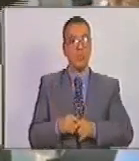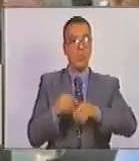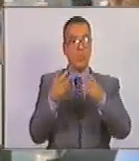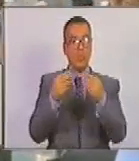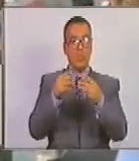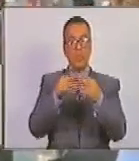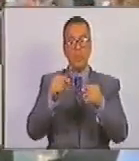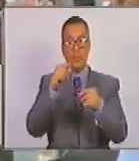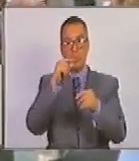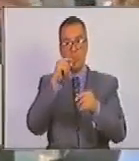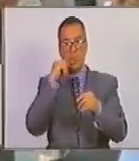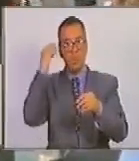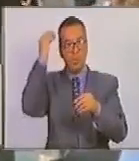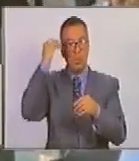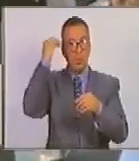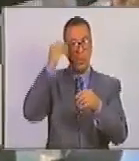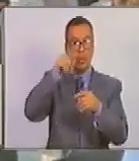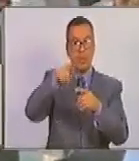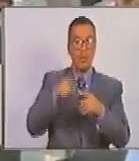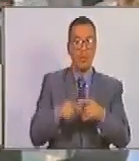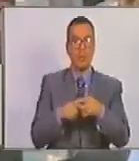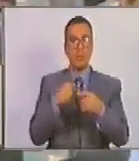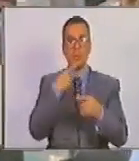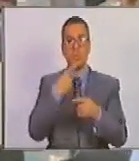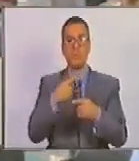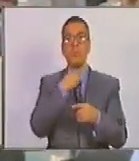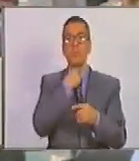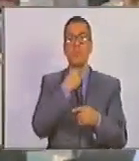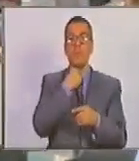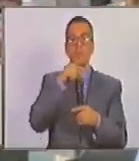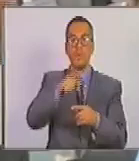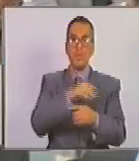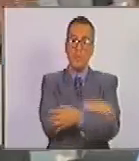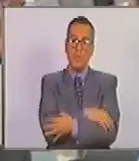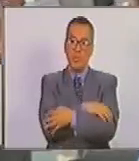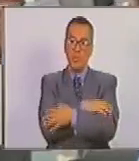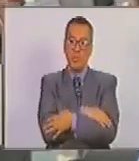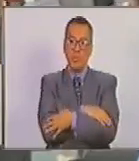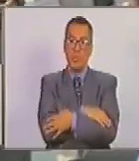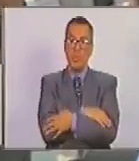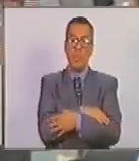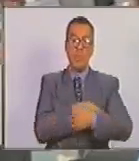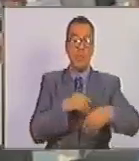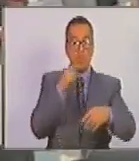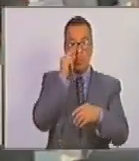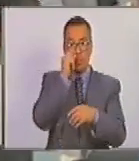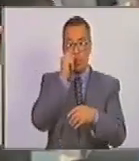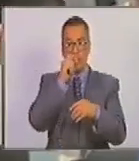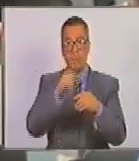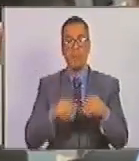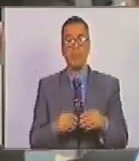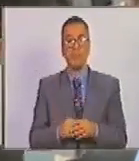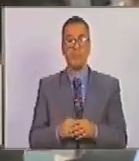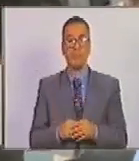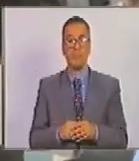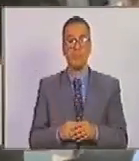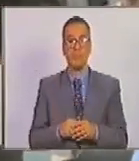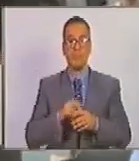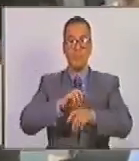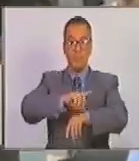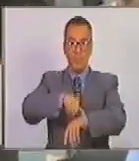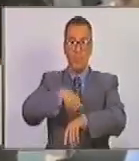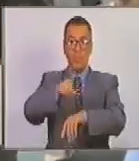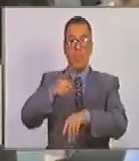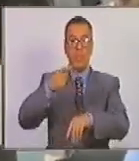muchos y muchas corrientes de pensamiento y corrientes espirituales les gusta abrazar a los santos y a las santas, es después